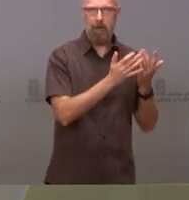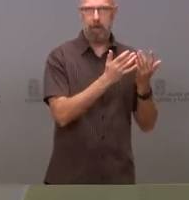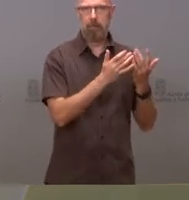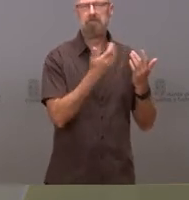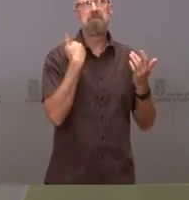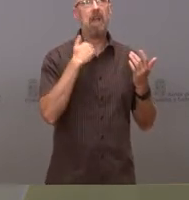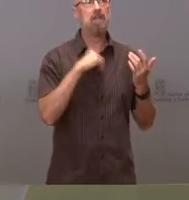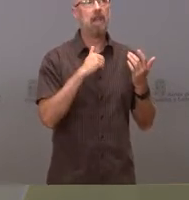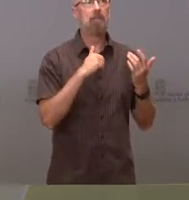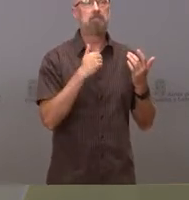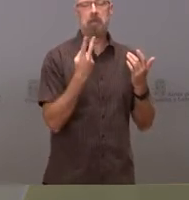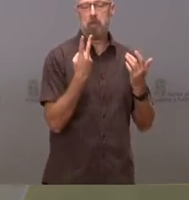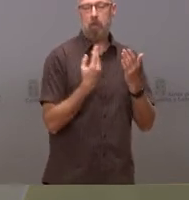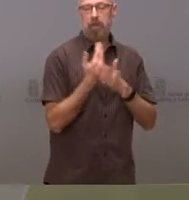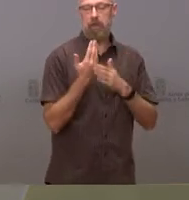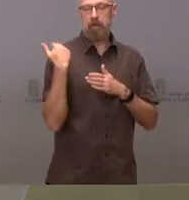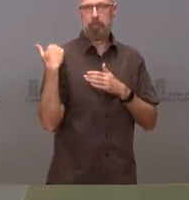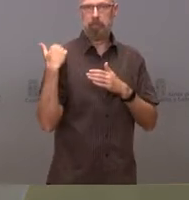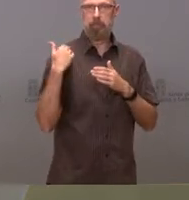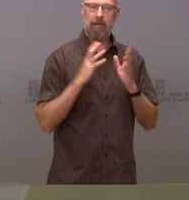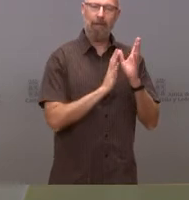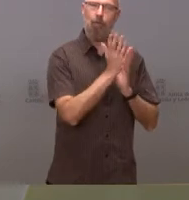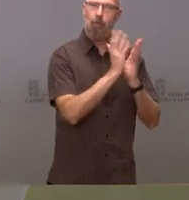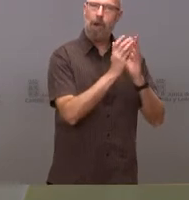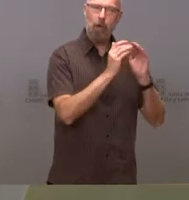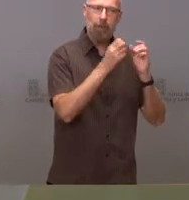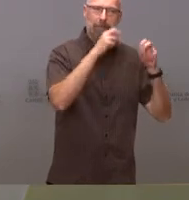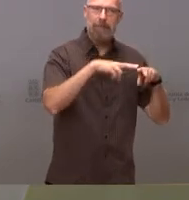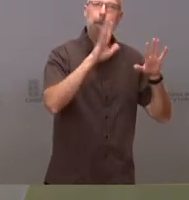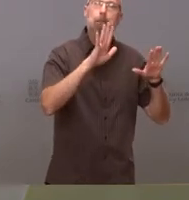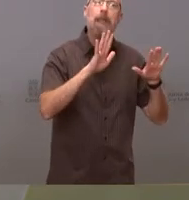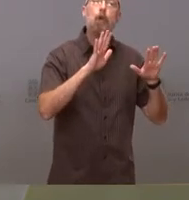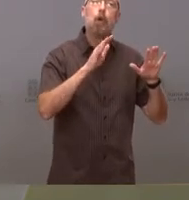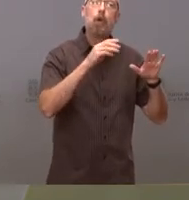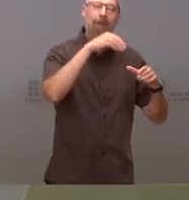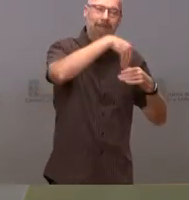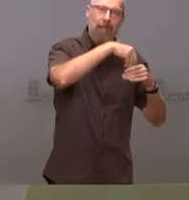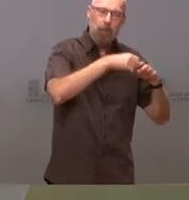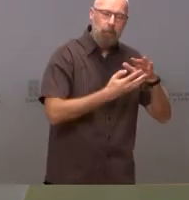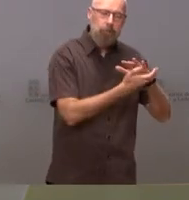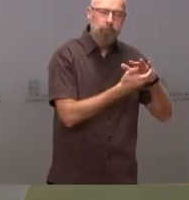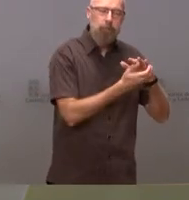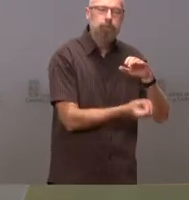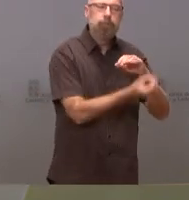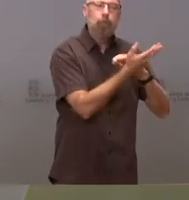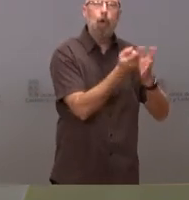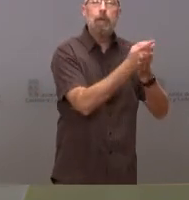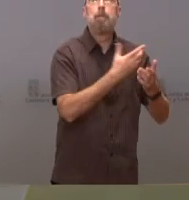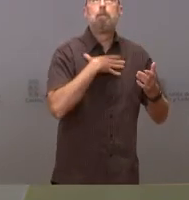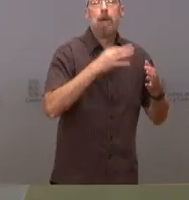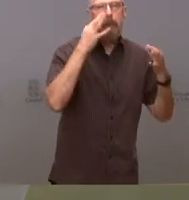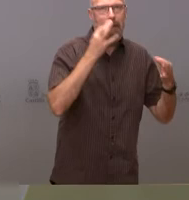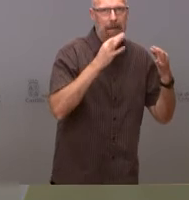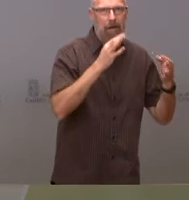desde antes de ayer a última hora, sin llama el perímetro, pero con, bueno, peligros de reproducción, con zonas